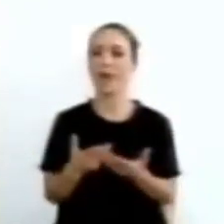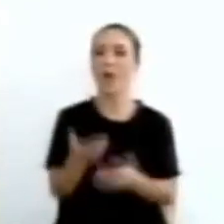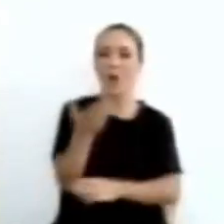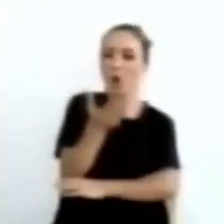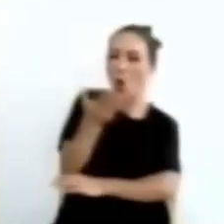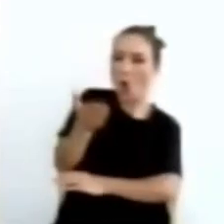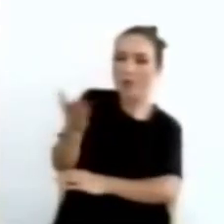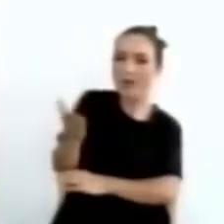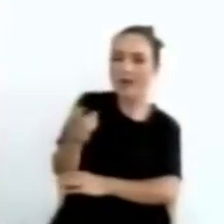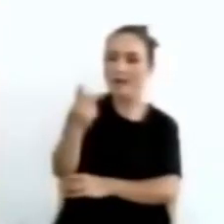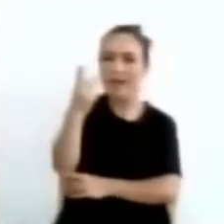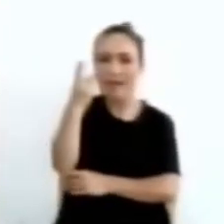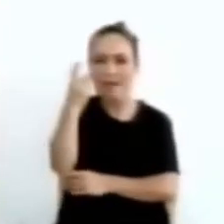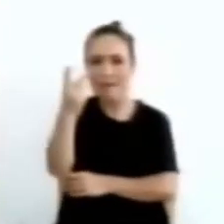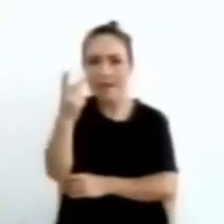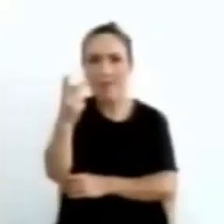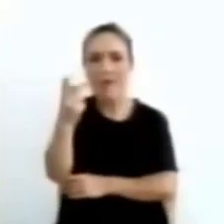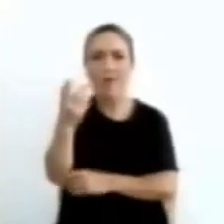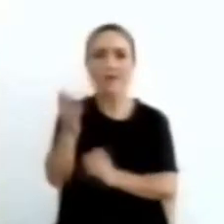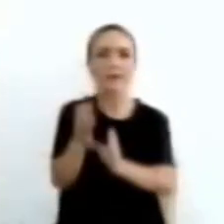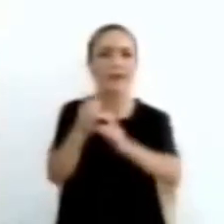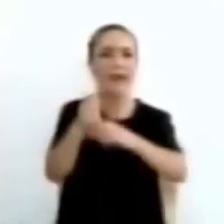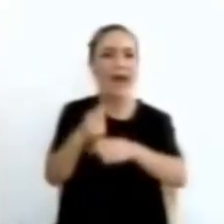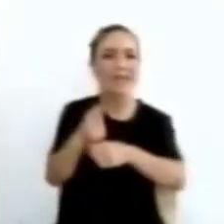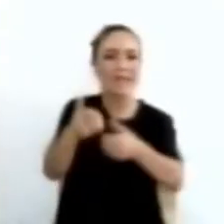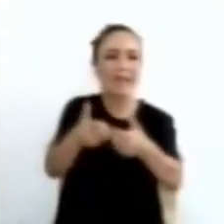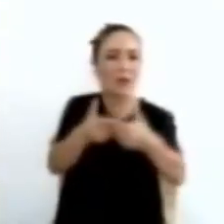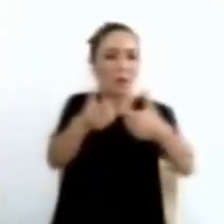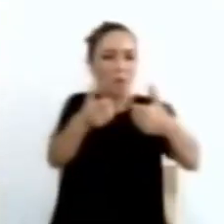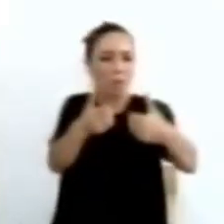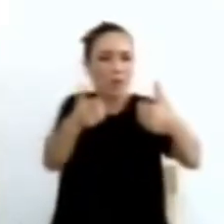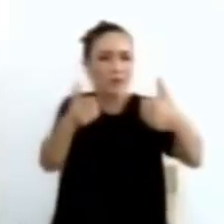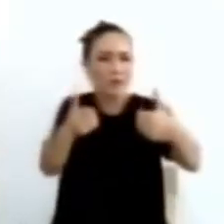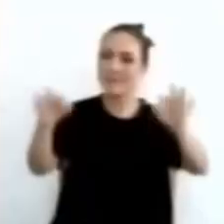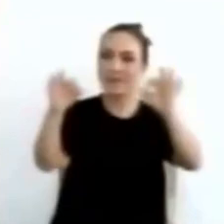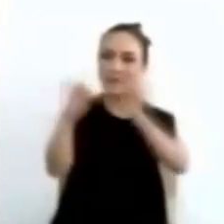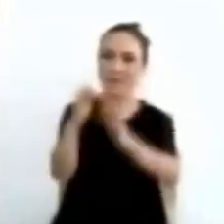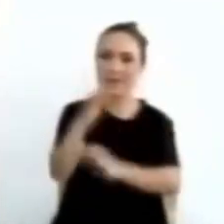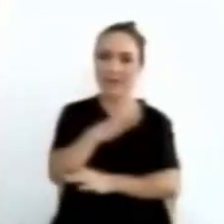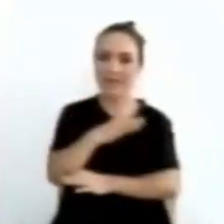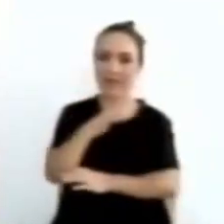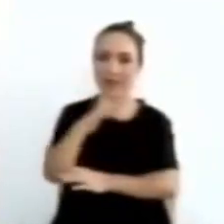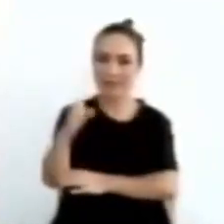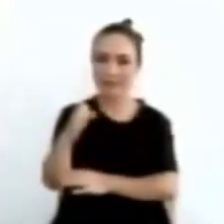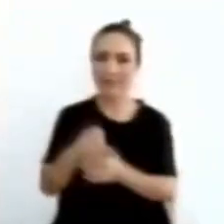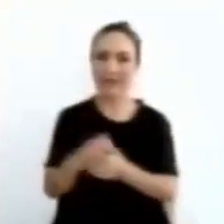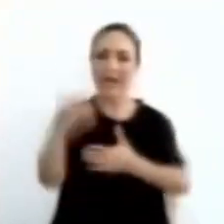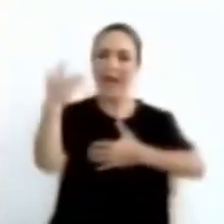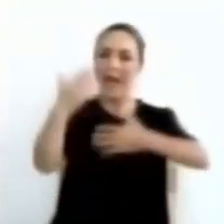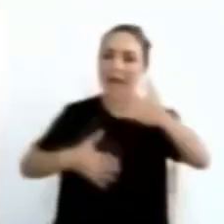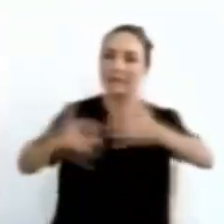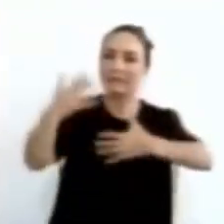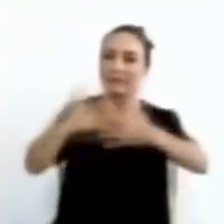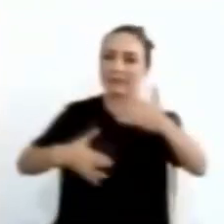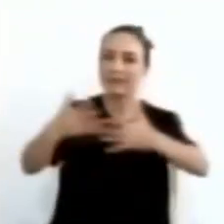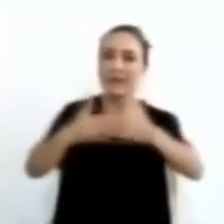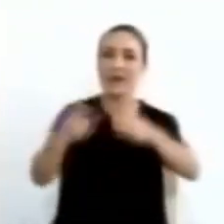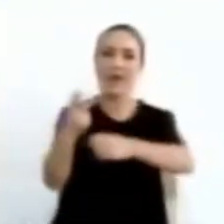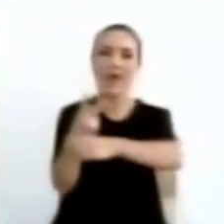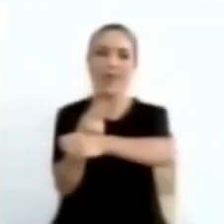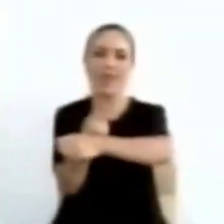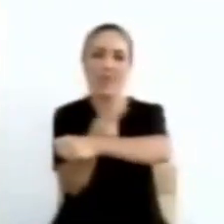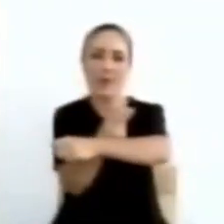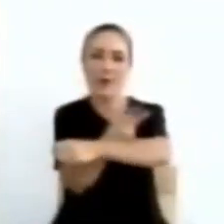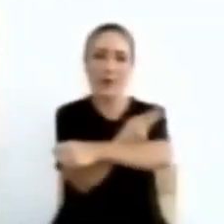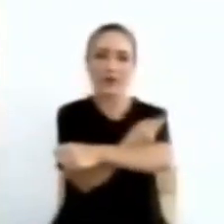estamos alejándonos cada vez más de nuestro Dios. El mensaje terminó para que se construya una